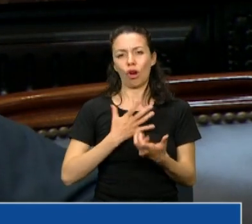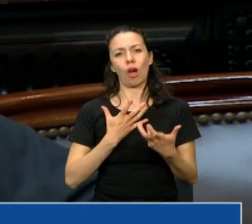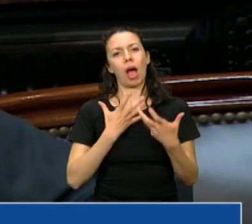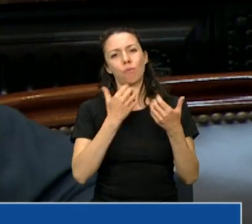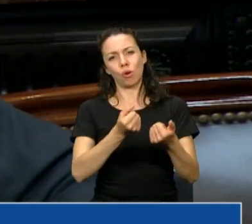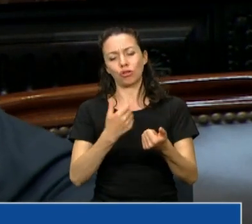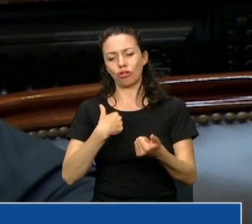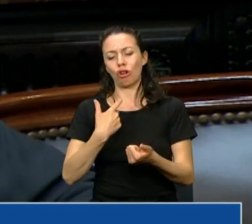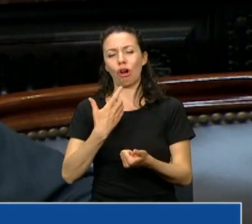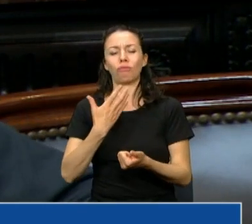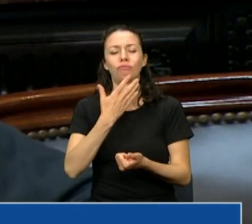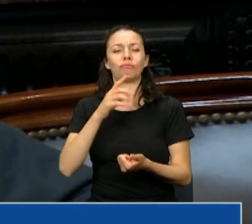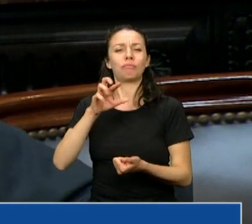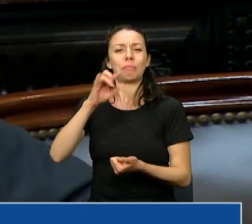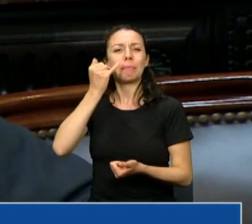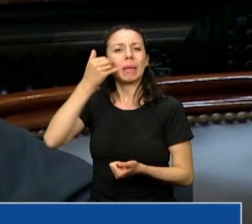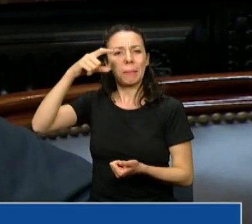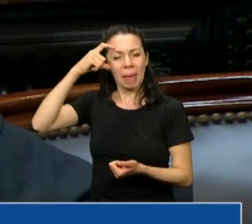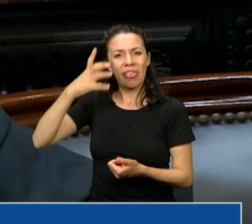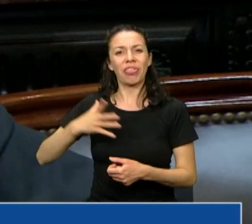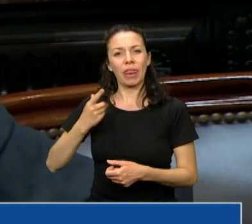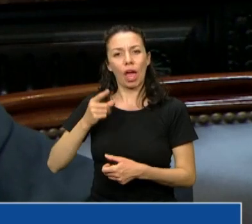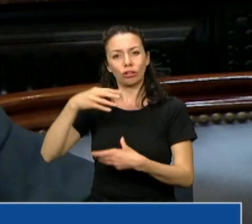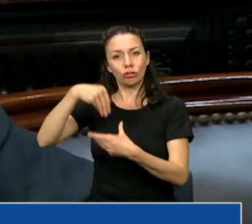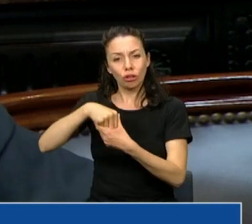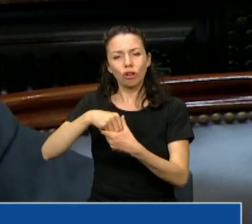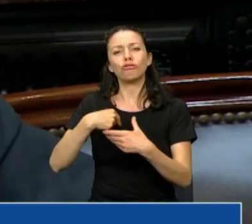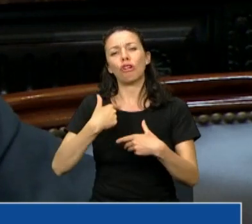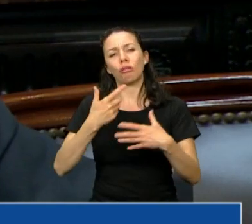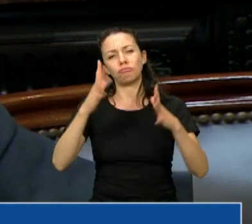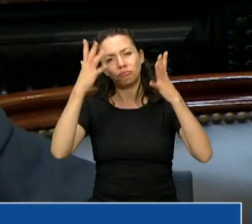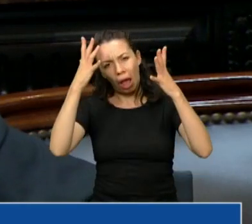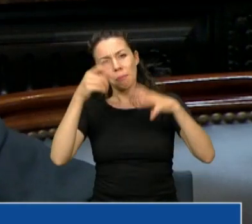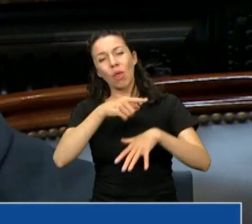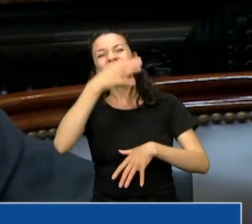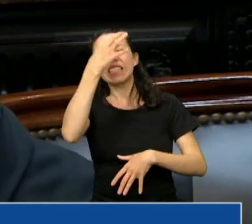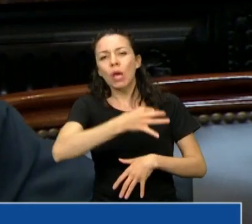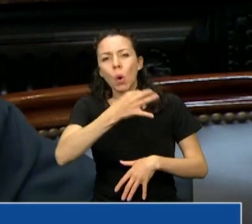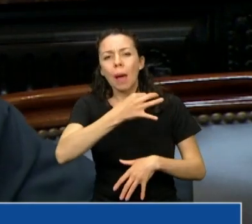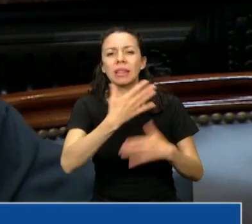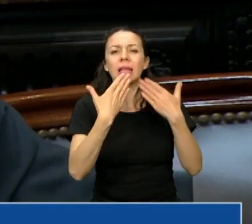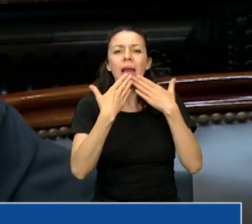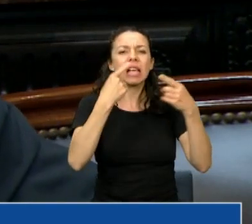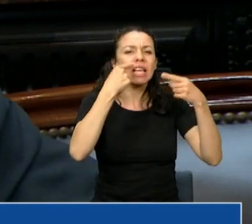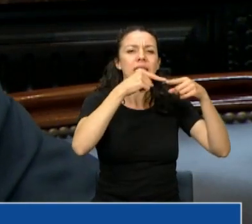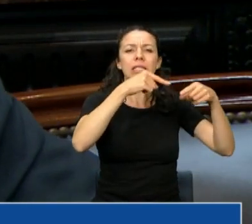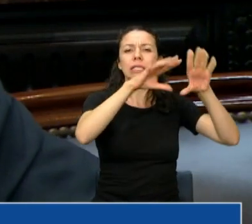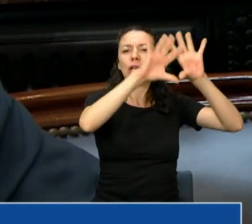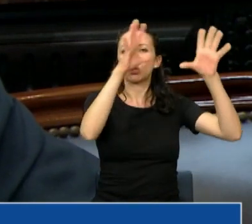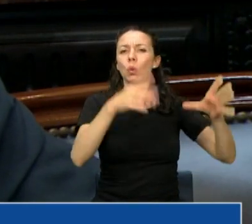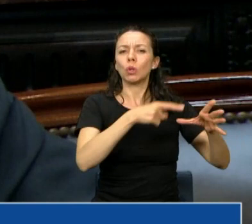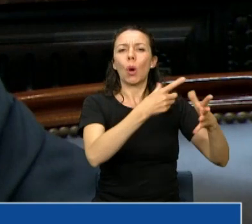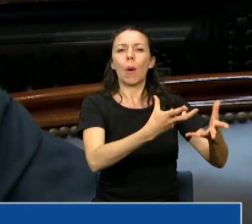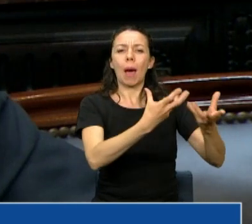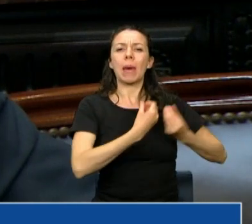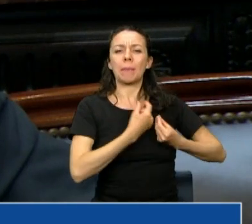esta ley. La aplaudo y seguramente el instituto nos va a permitir ir tomando todas